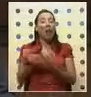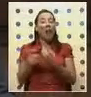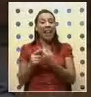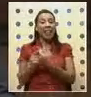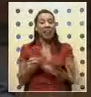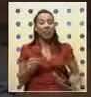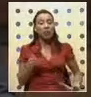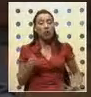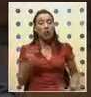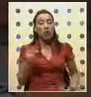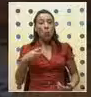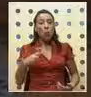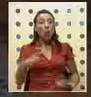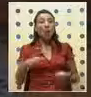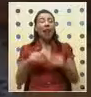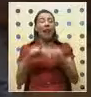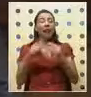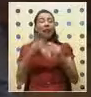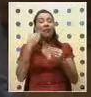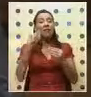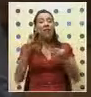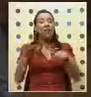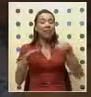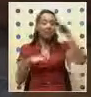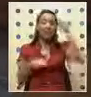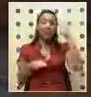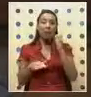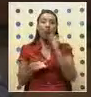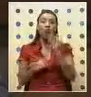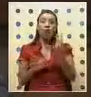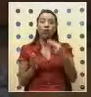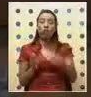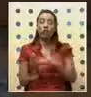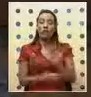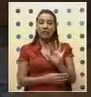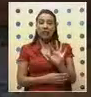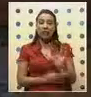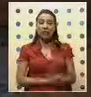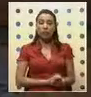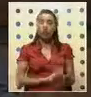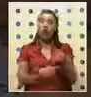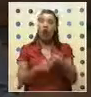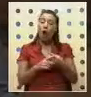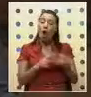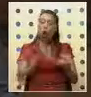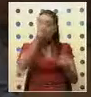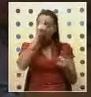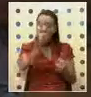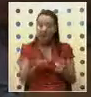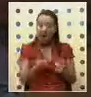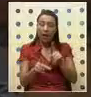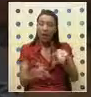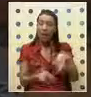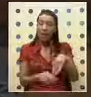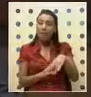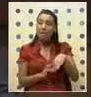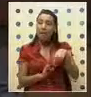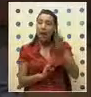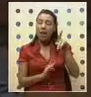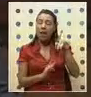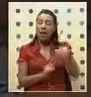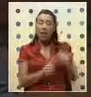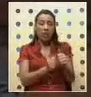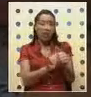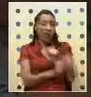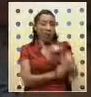expresidente George Bush en el Salón Oval de la Casa Blanca el 17 de mayo del 2005. Otro homenaje que quizás la mayoría de los